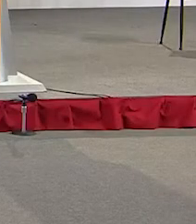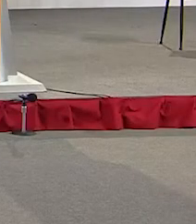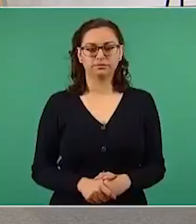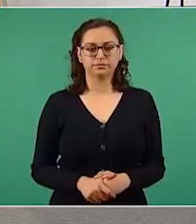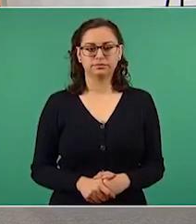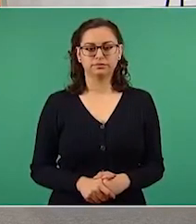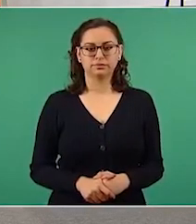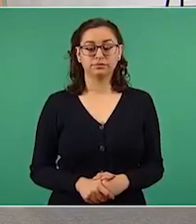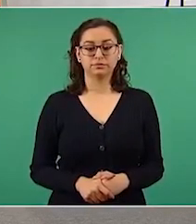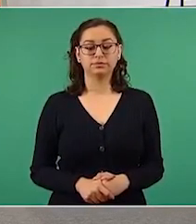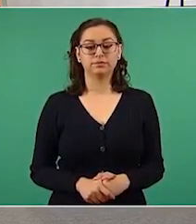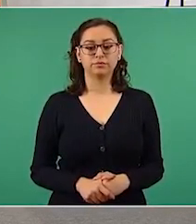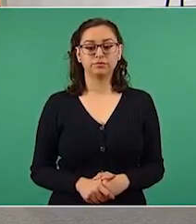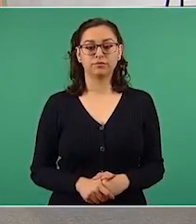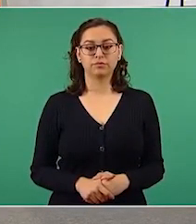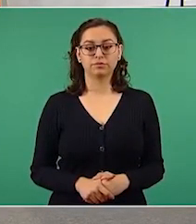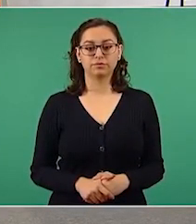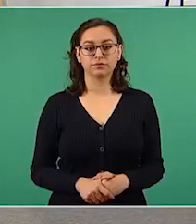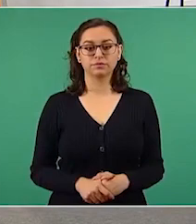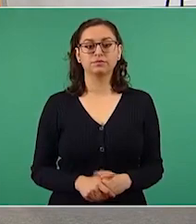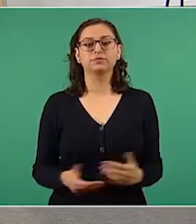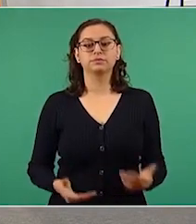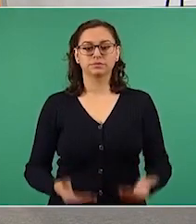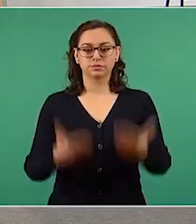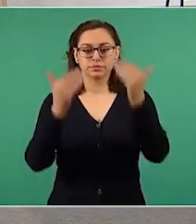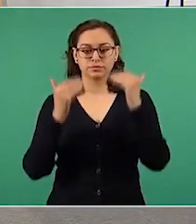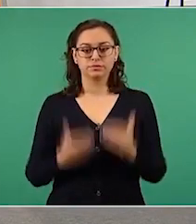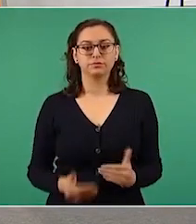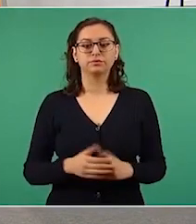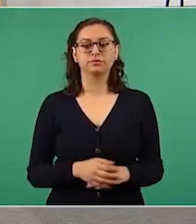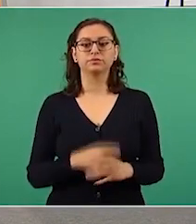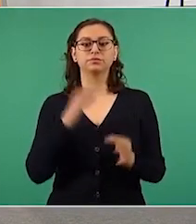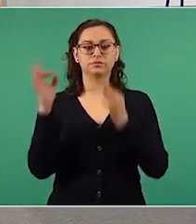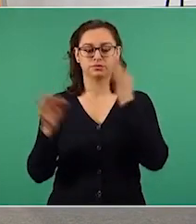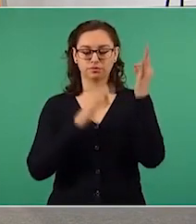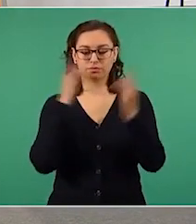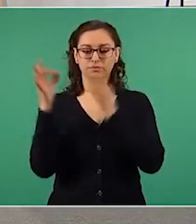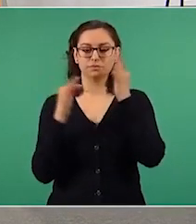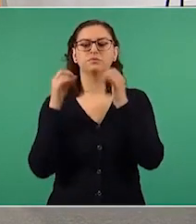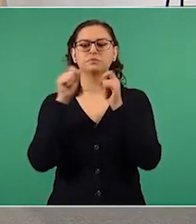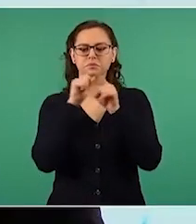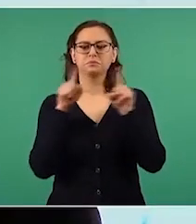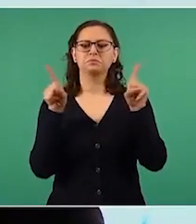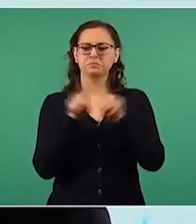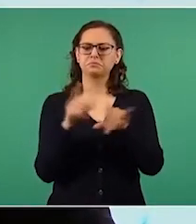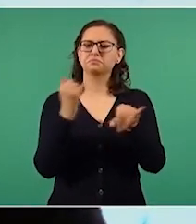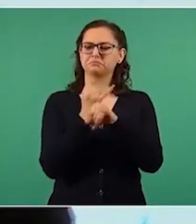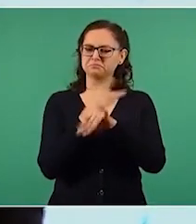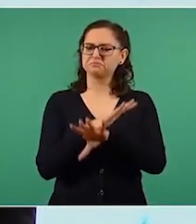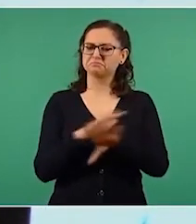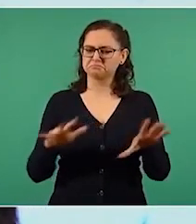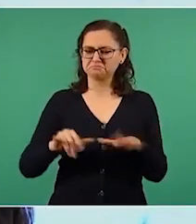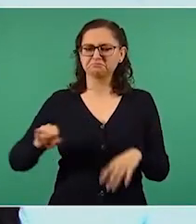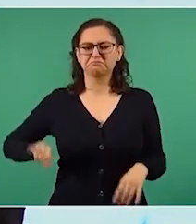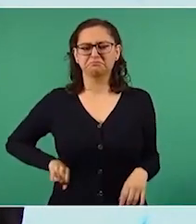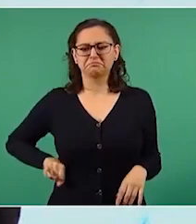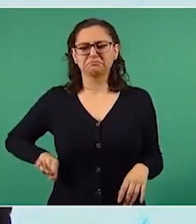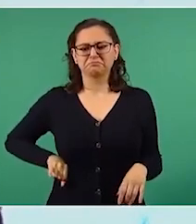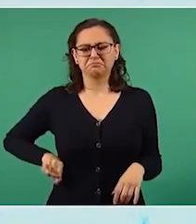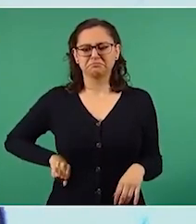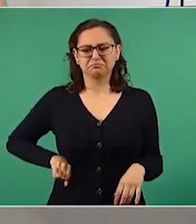Sí, bueno, por noticiero también sacamos algunos datos que nos parecieron bastante relevantes. Por